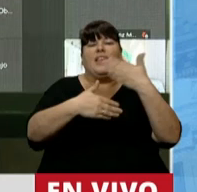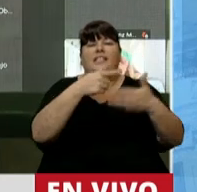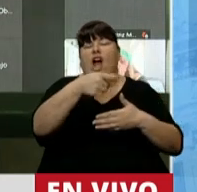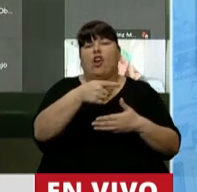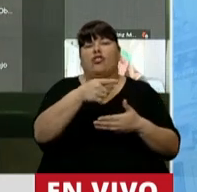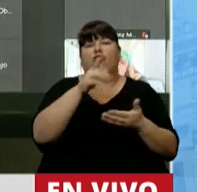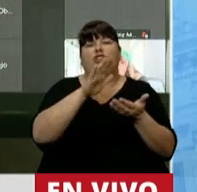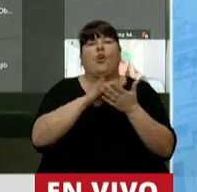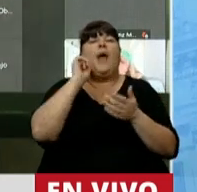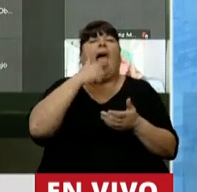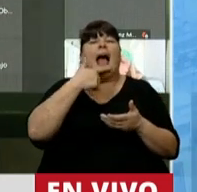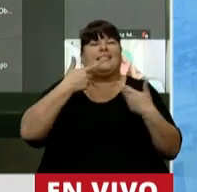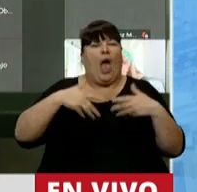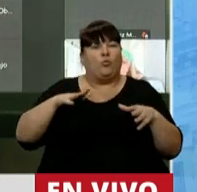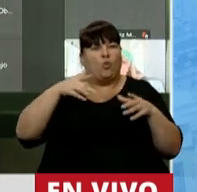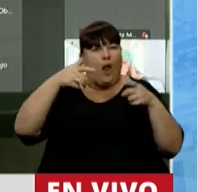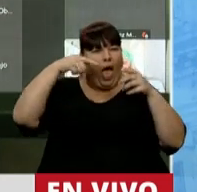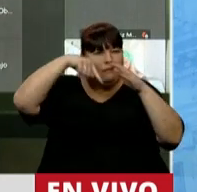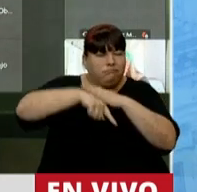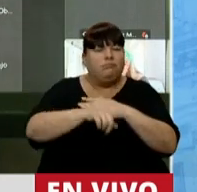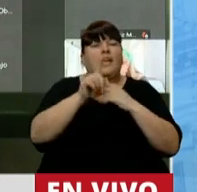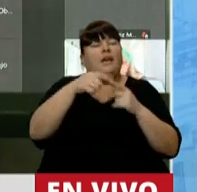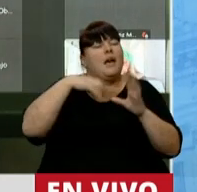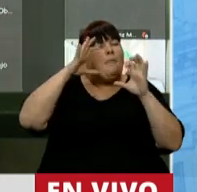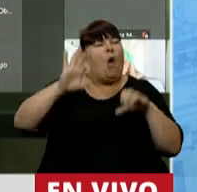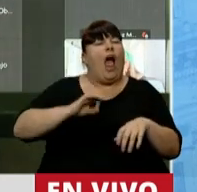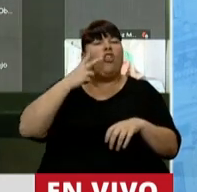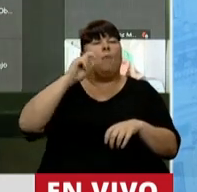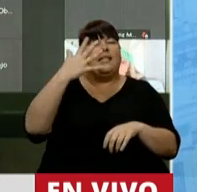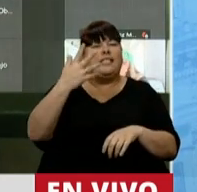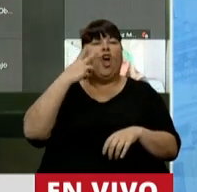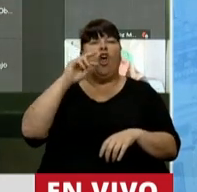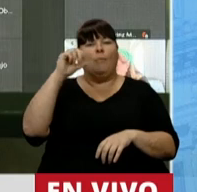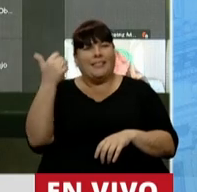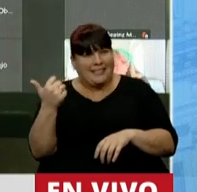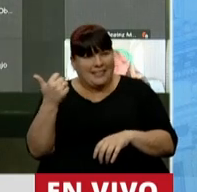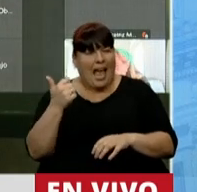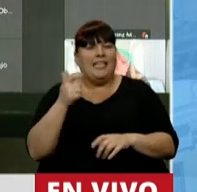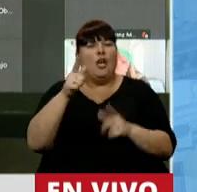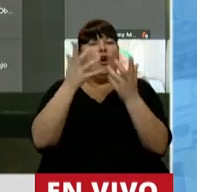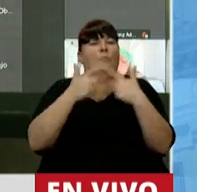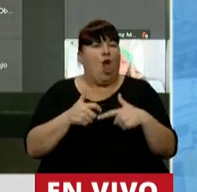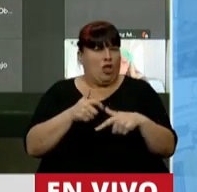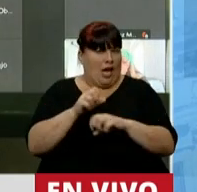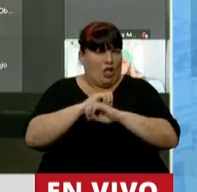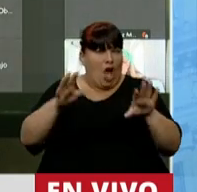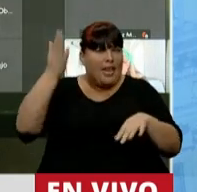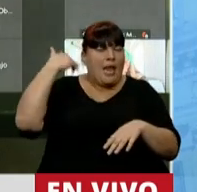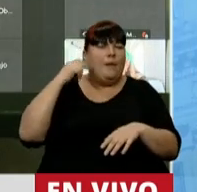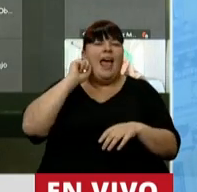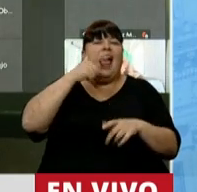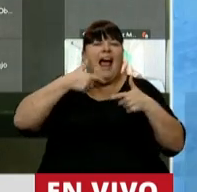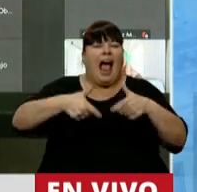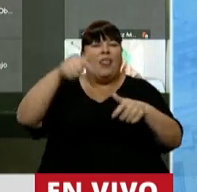de gas natural. Y eso me lleva a recordar el año 2005, 2006, ese proyecto monstruoso que fue el